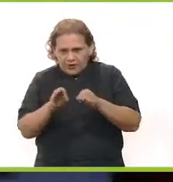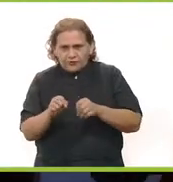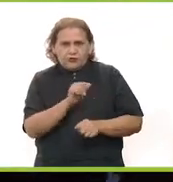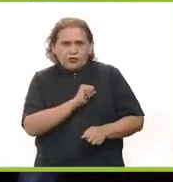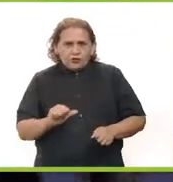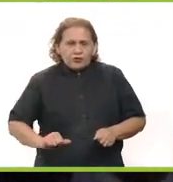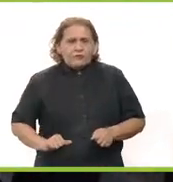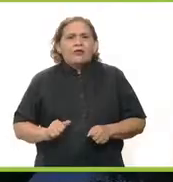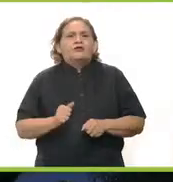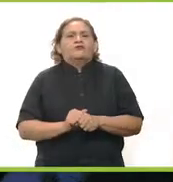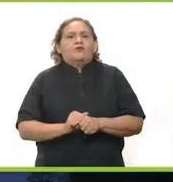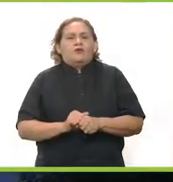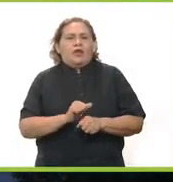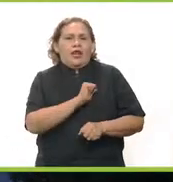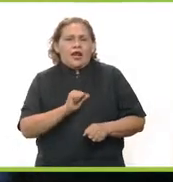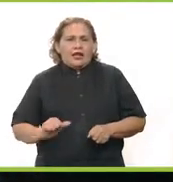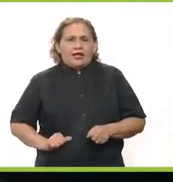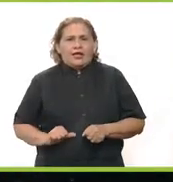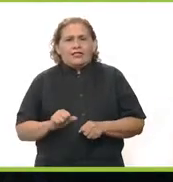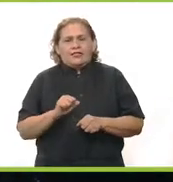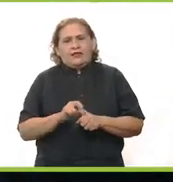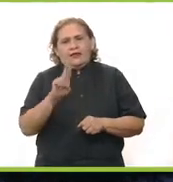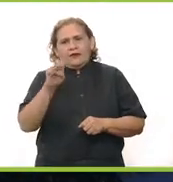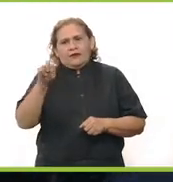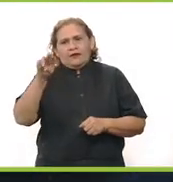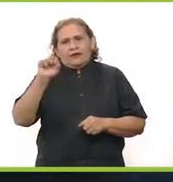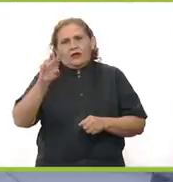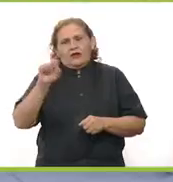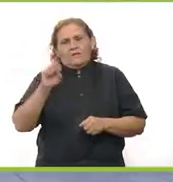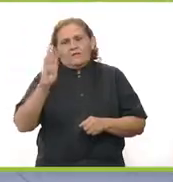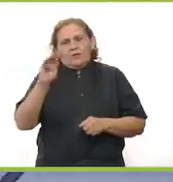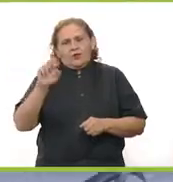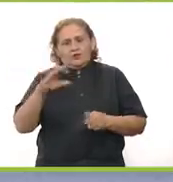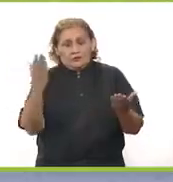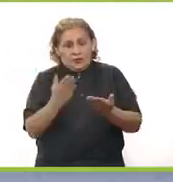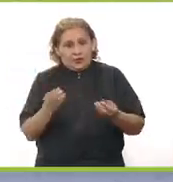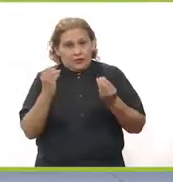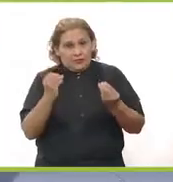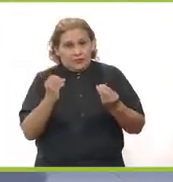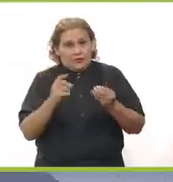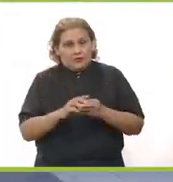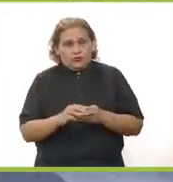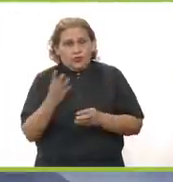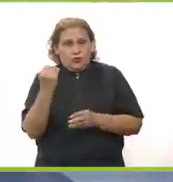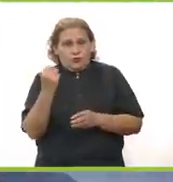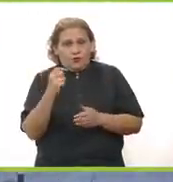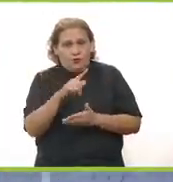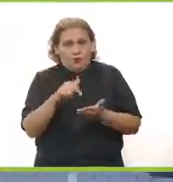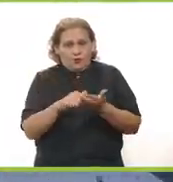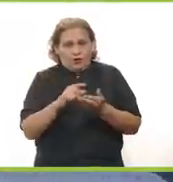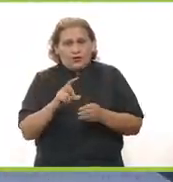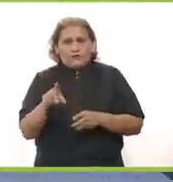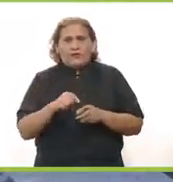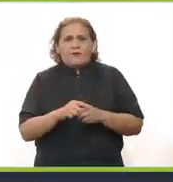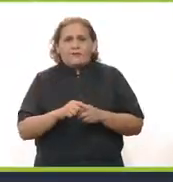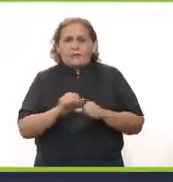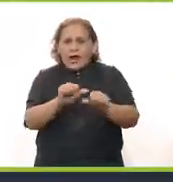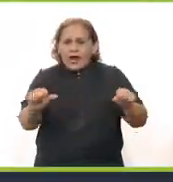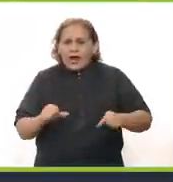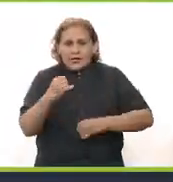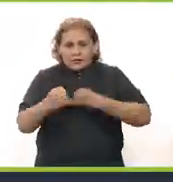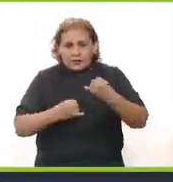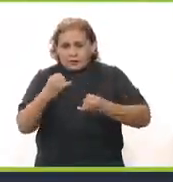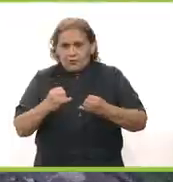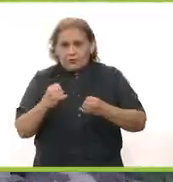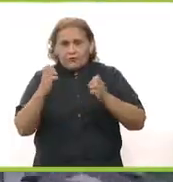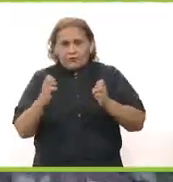de Meida y con el alcalde Renan Barrera. Es una obra de alrededor de 177 millones de pesos. Se van a crear nueve explanadas recreativas, van a